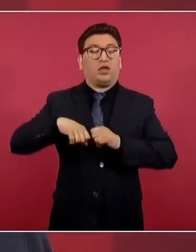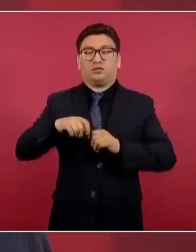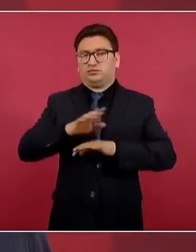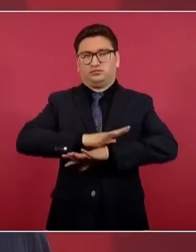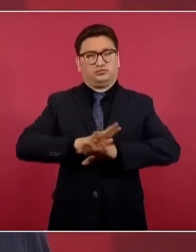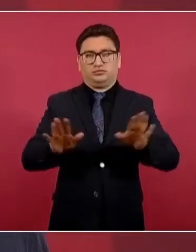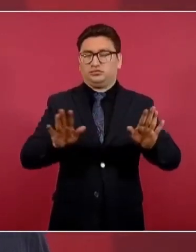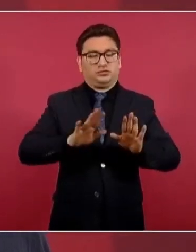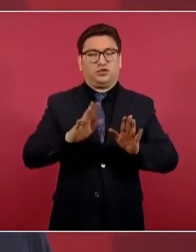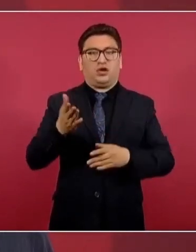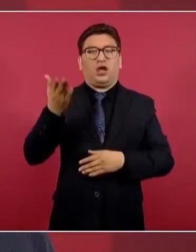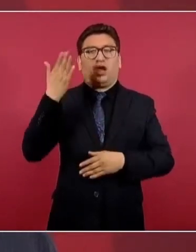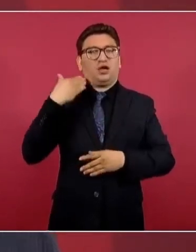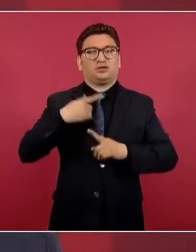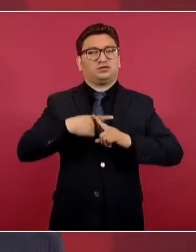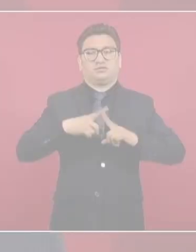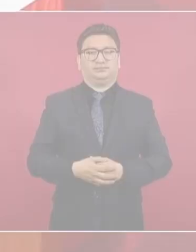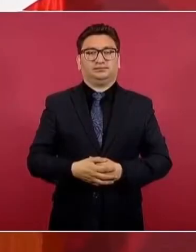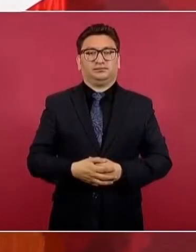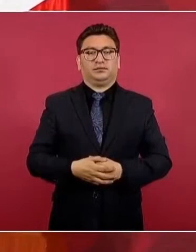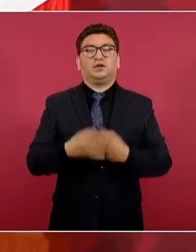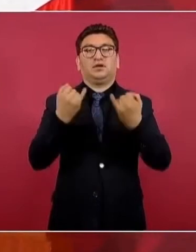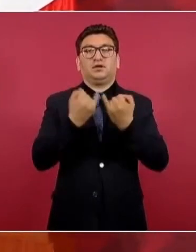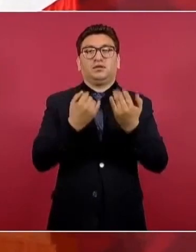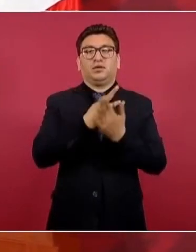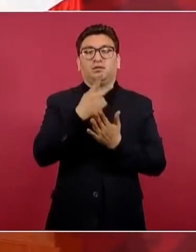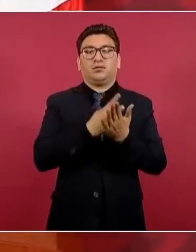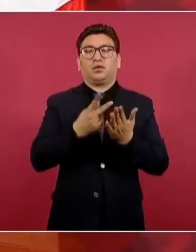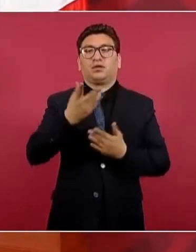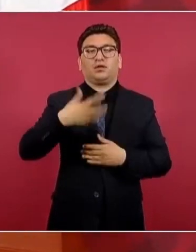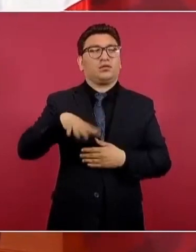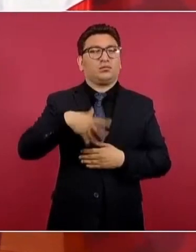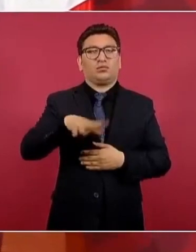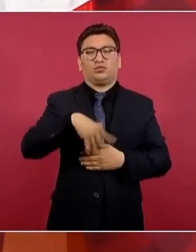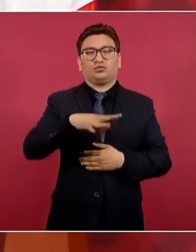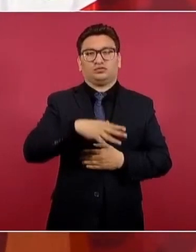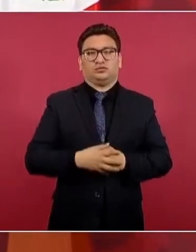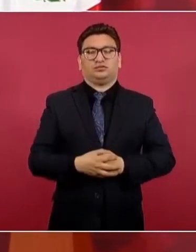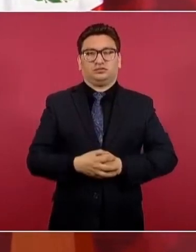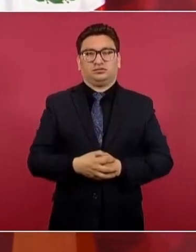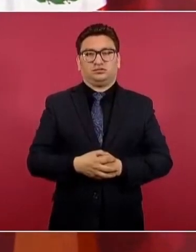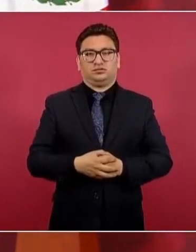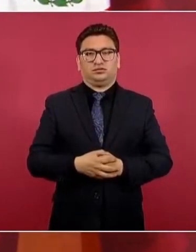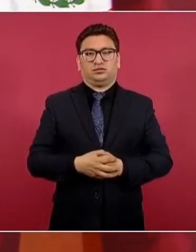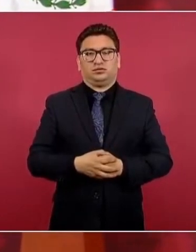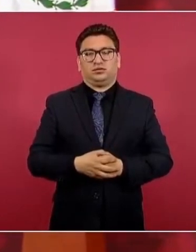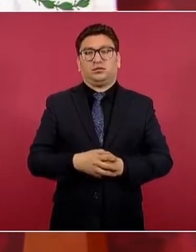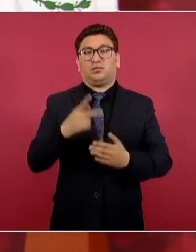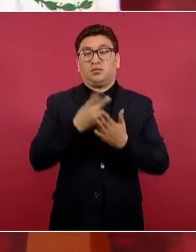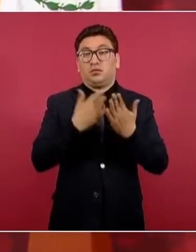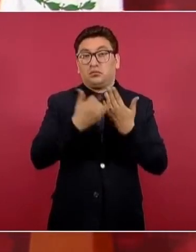Ya no es ese tiempo. El plan de búsqueda, que es